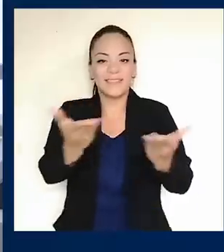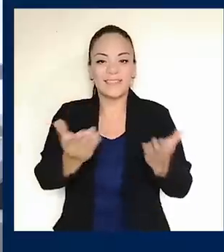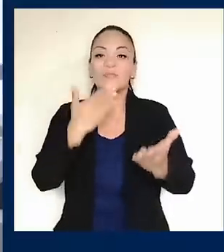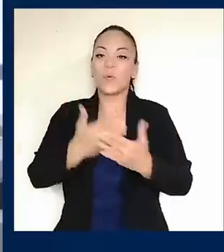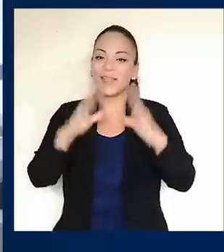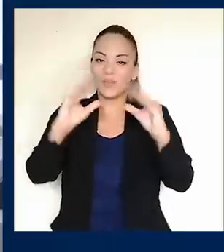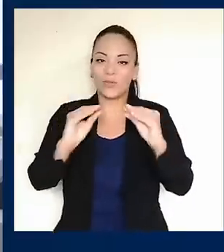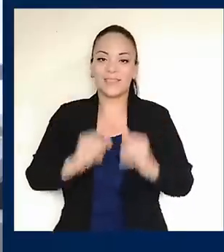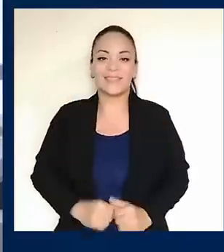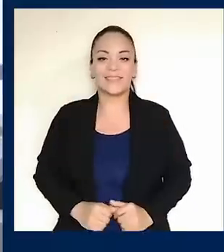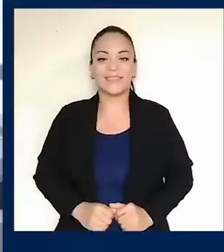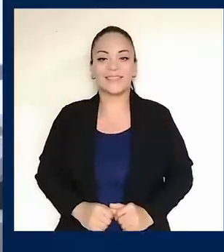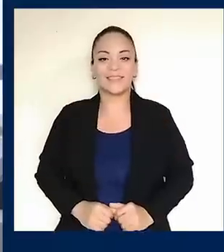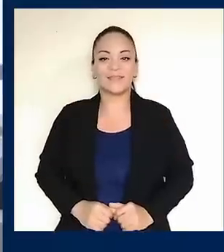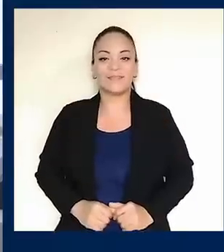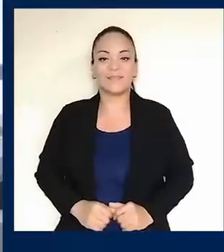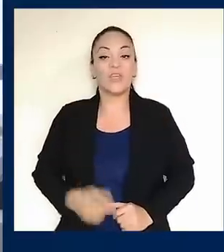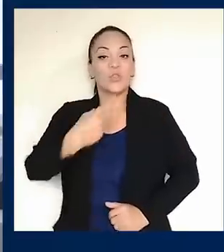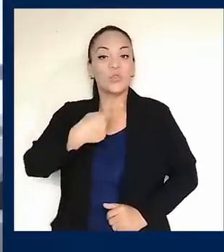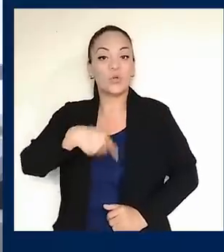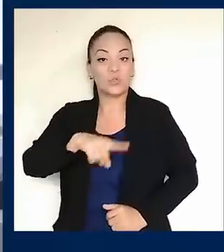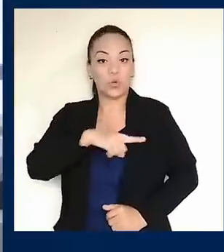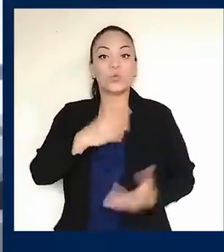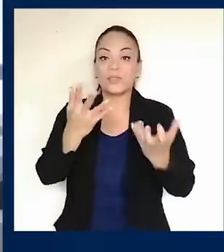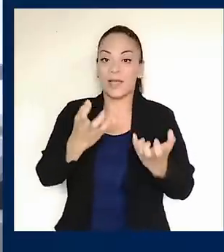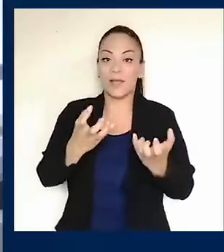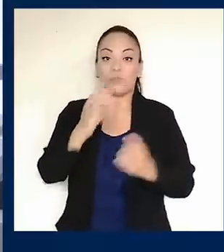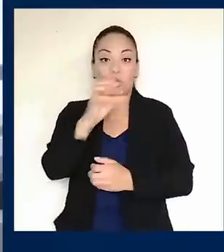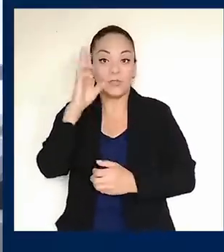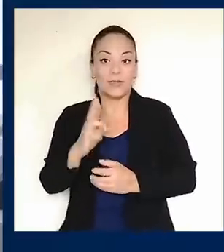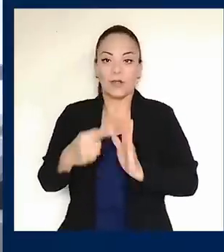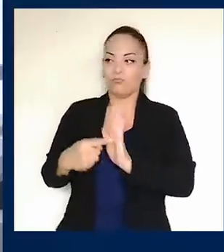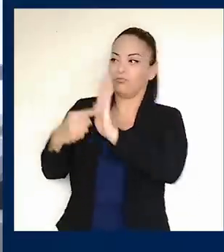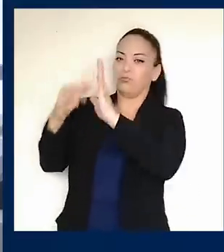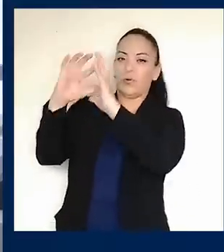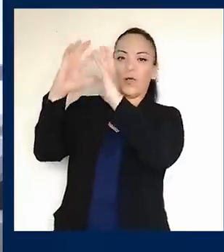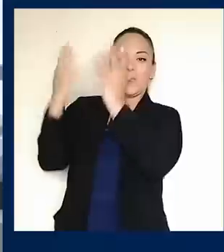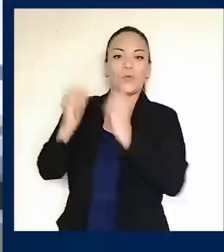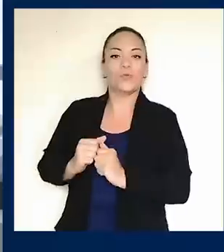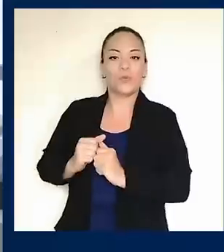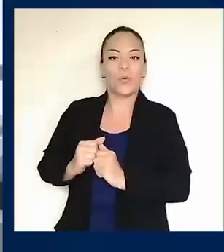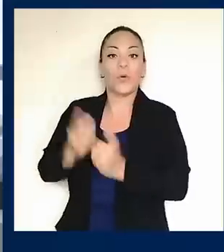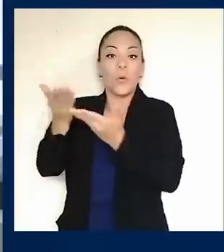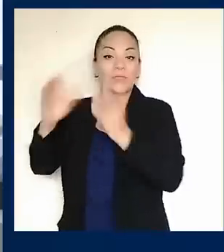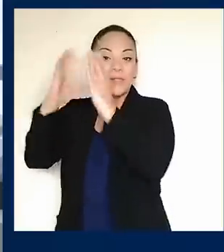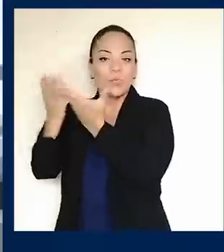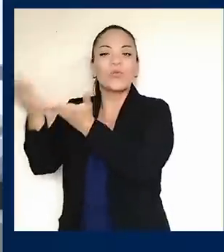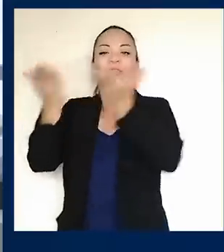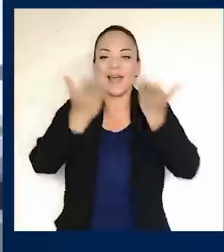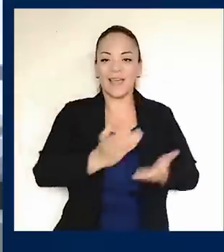Compatriotas, buenas noches. Llevar más Costa Rica al mundo y traer más mundo a Costa Rica.